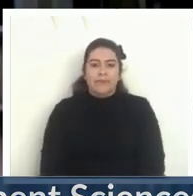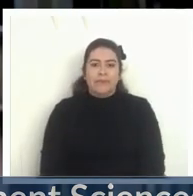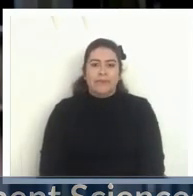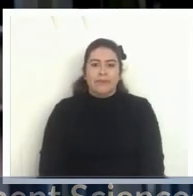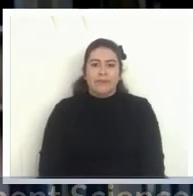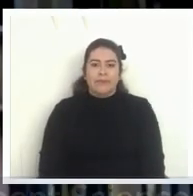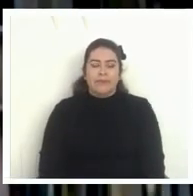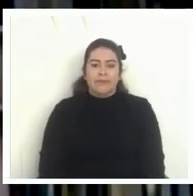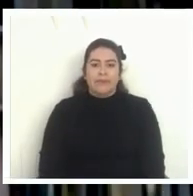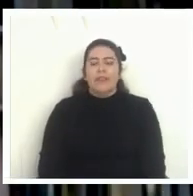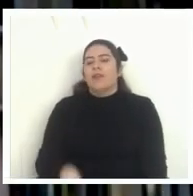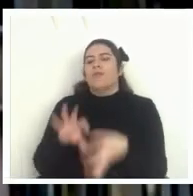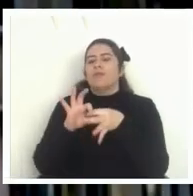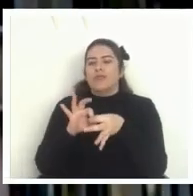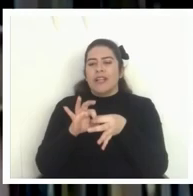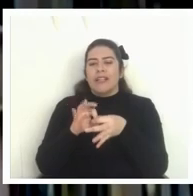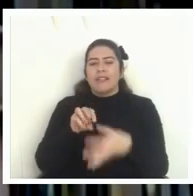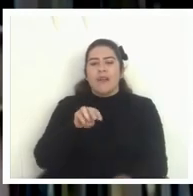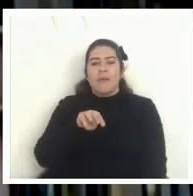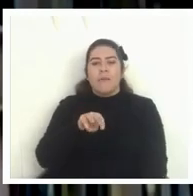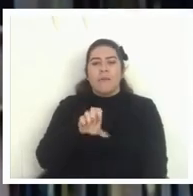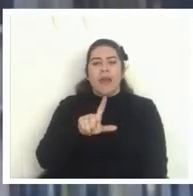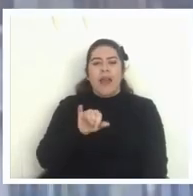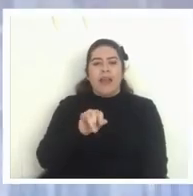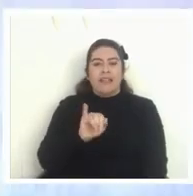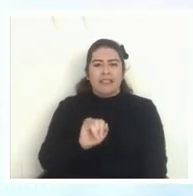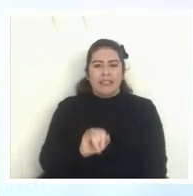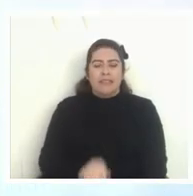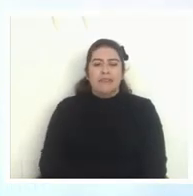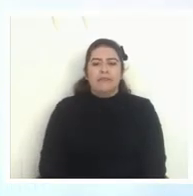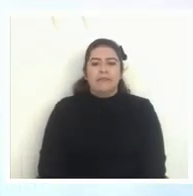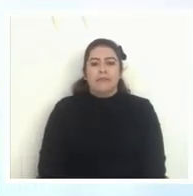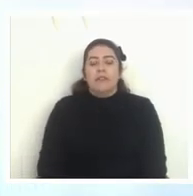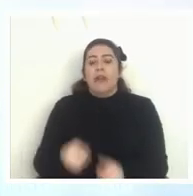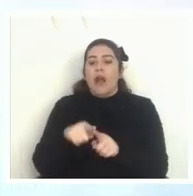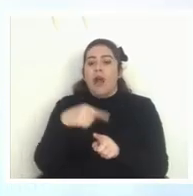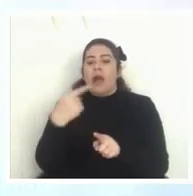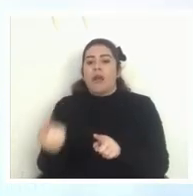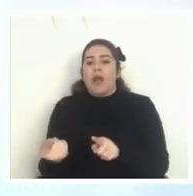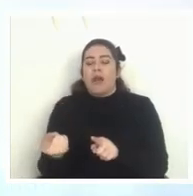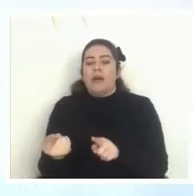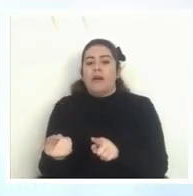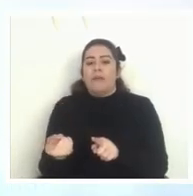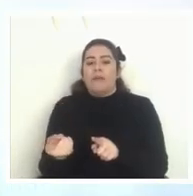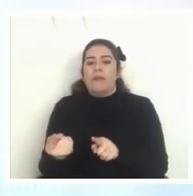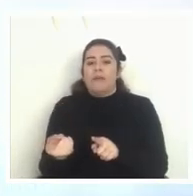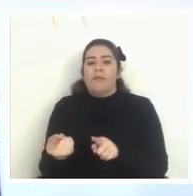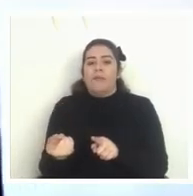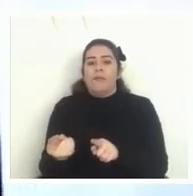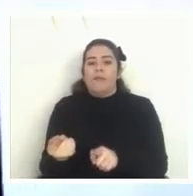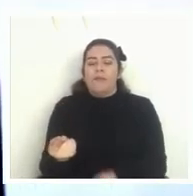muchas gracias Melanie seguimos con Johan